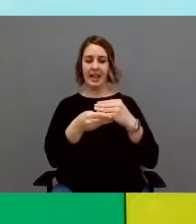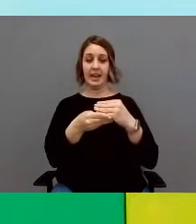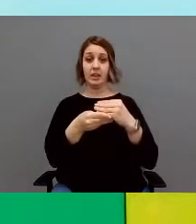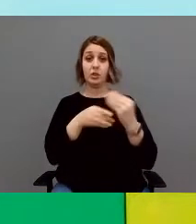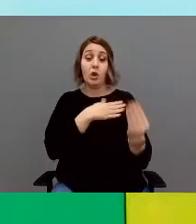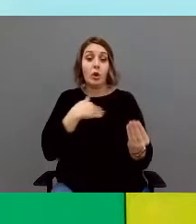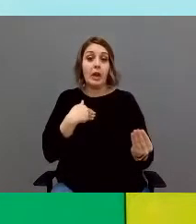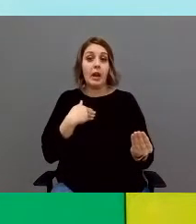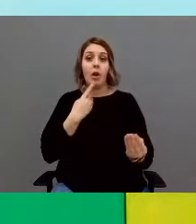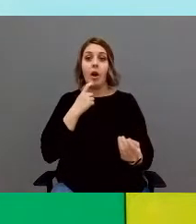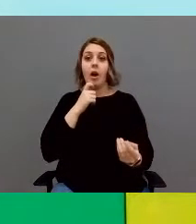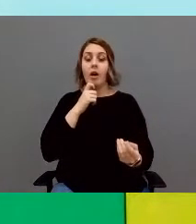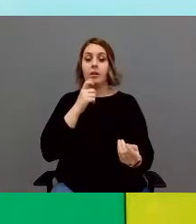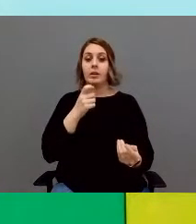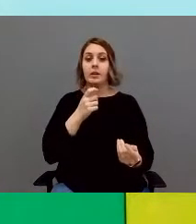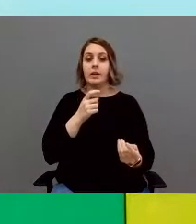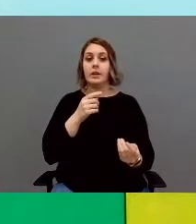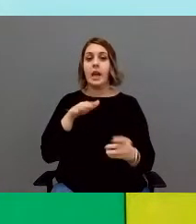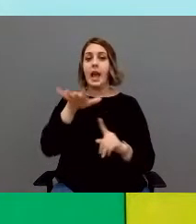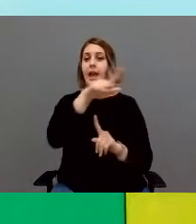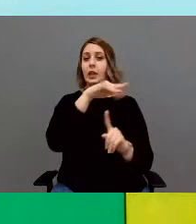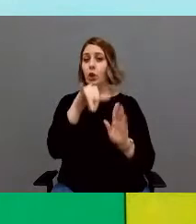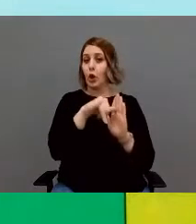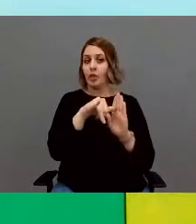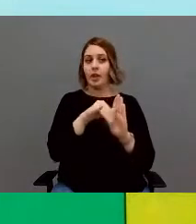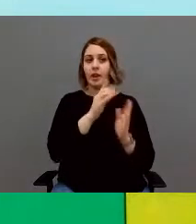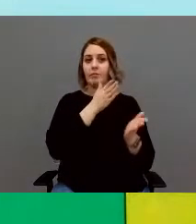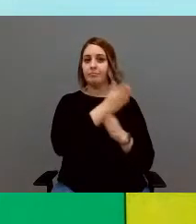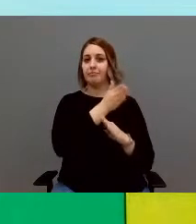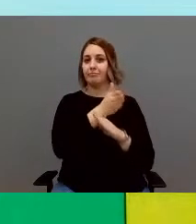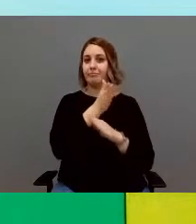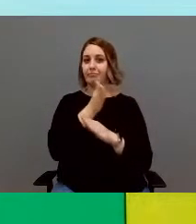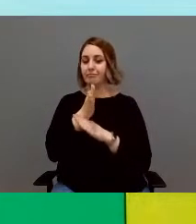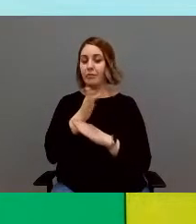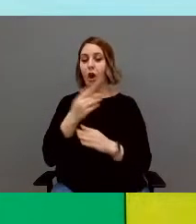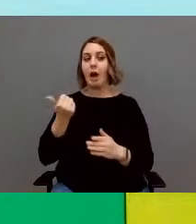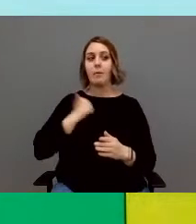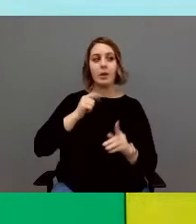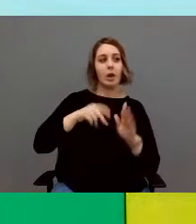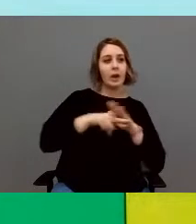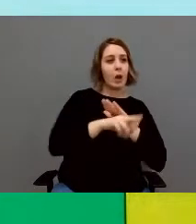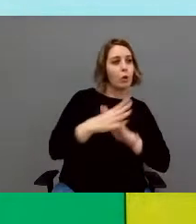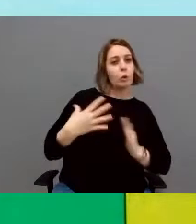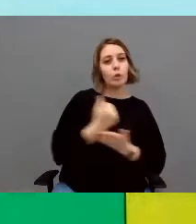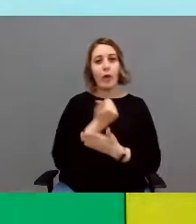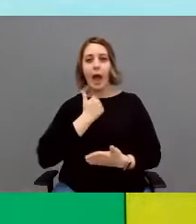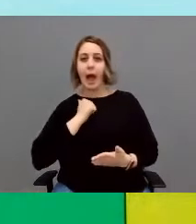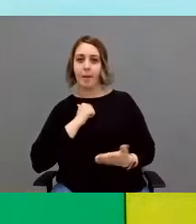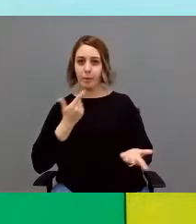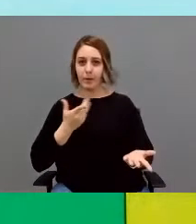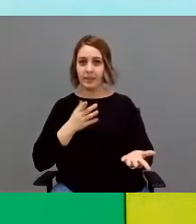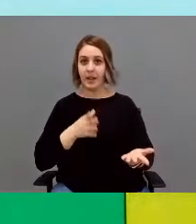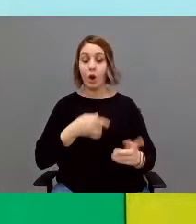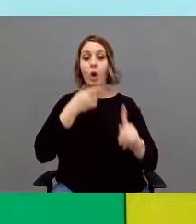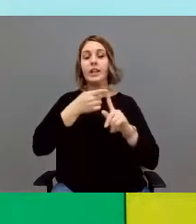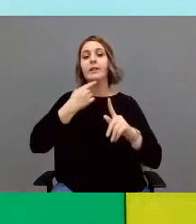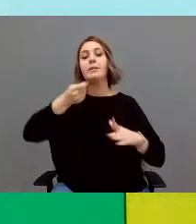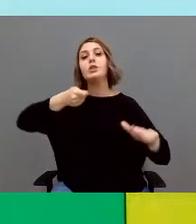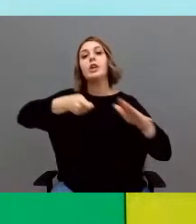Solo comentar que realizamos múltiples salidas al entorno más próximo, aprovechando todos los recursos que se nos ofrecen y también